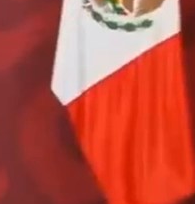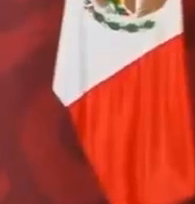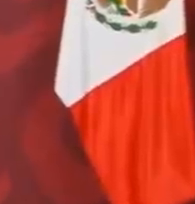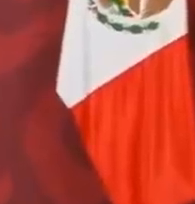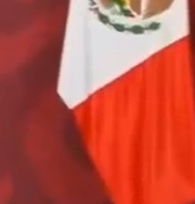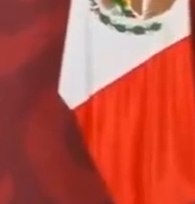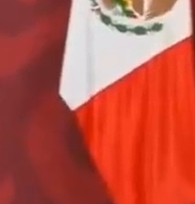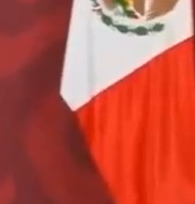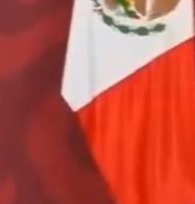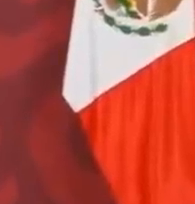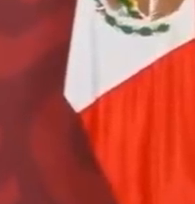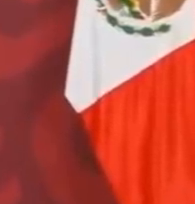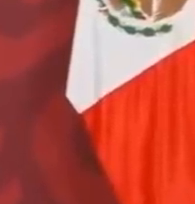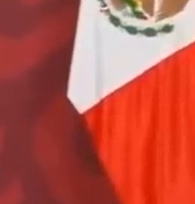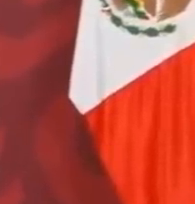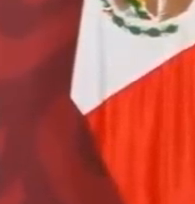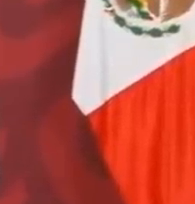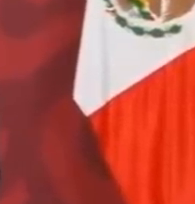de dólares.